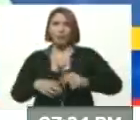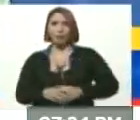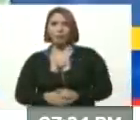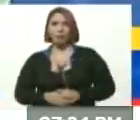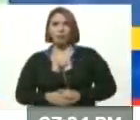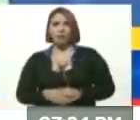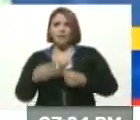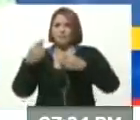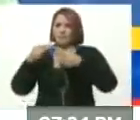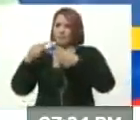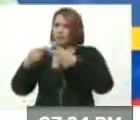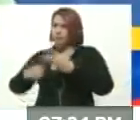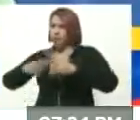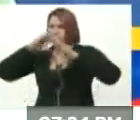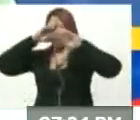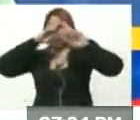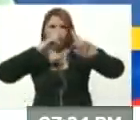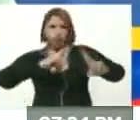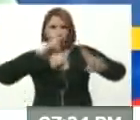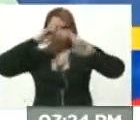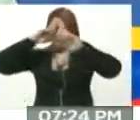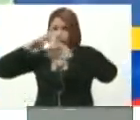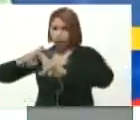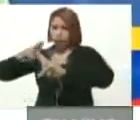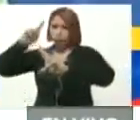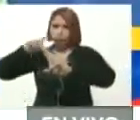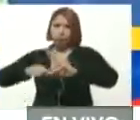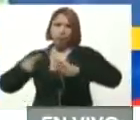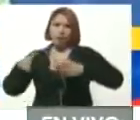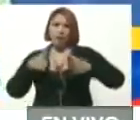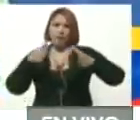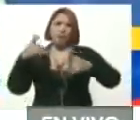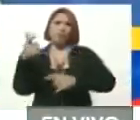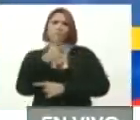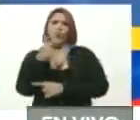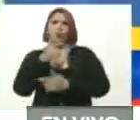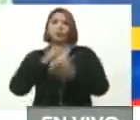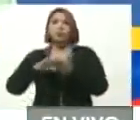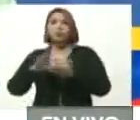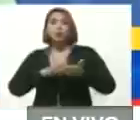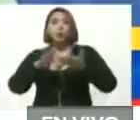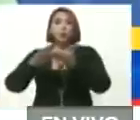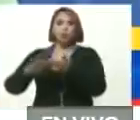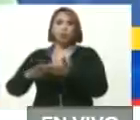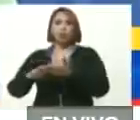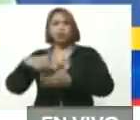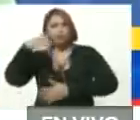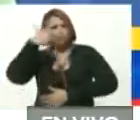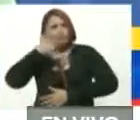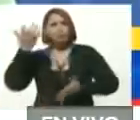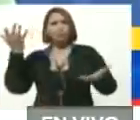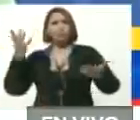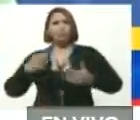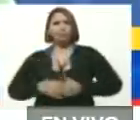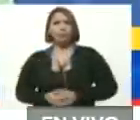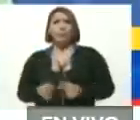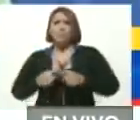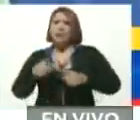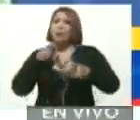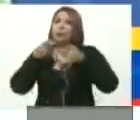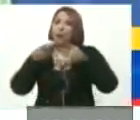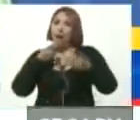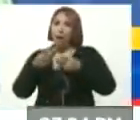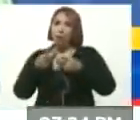la diversidad, del respeto, el camino de la búsqueda, de soluciones sinceras, pero diálogo